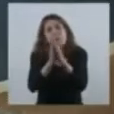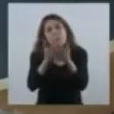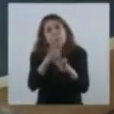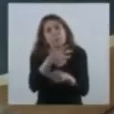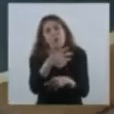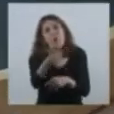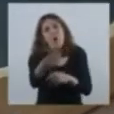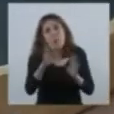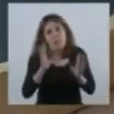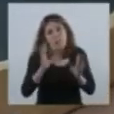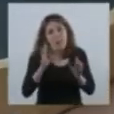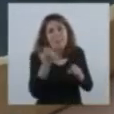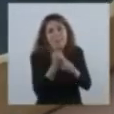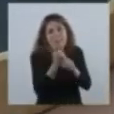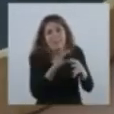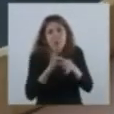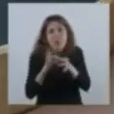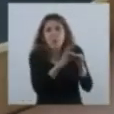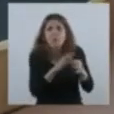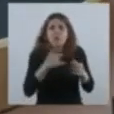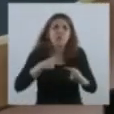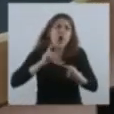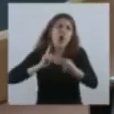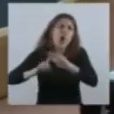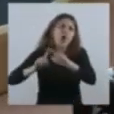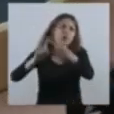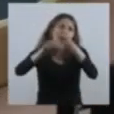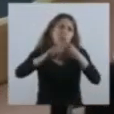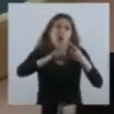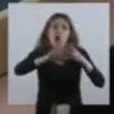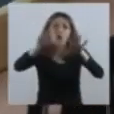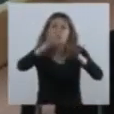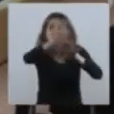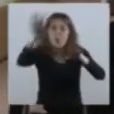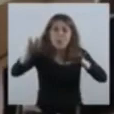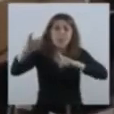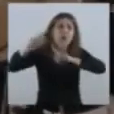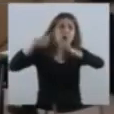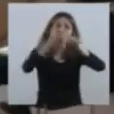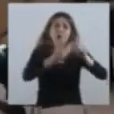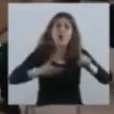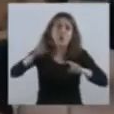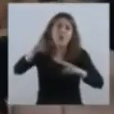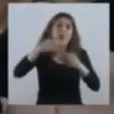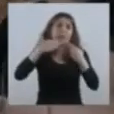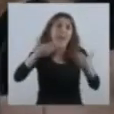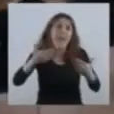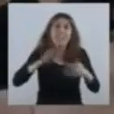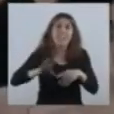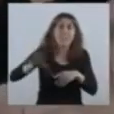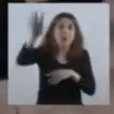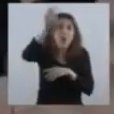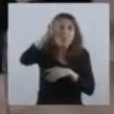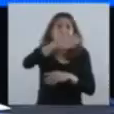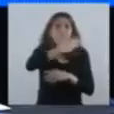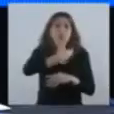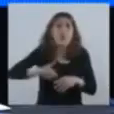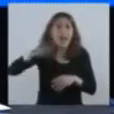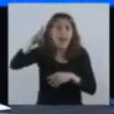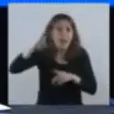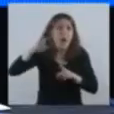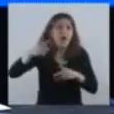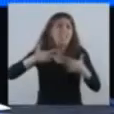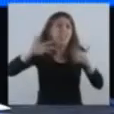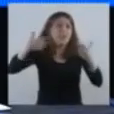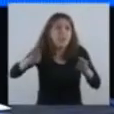Estoy en contacto con cada gobernador de cada una de esas provincias, a quienes les agradezco enormemente el esfuerzo que hacen, y